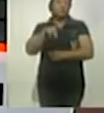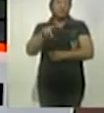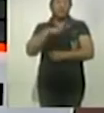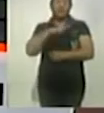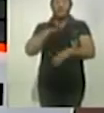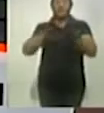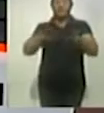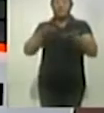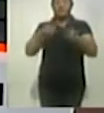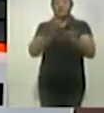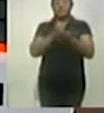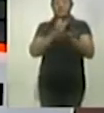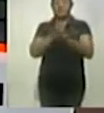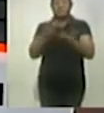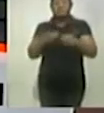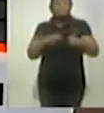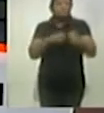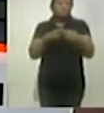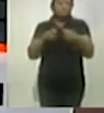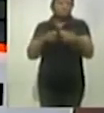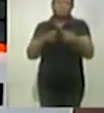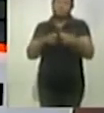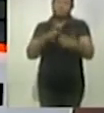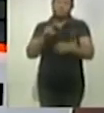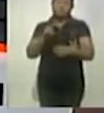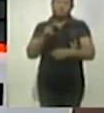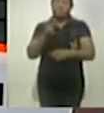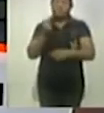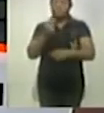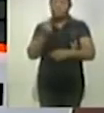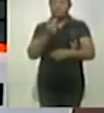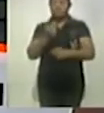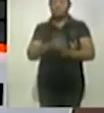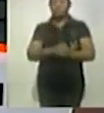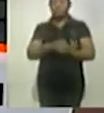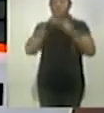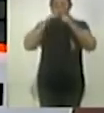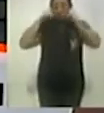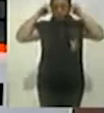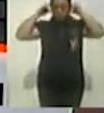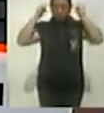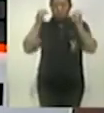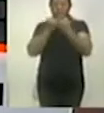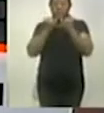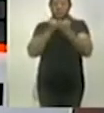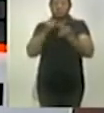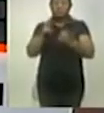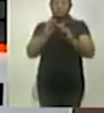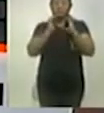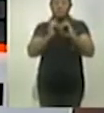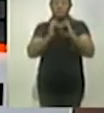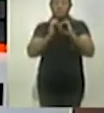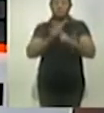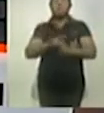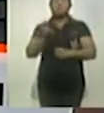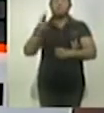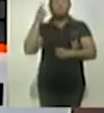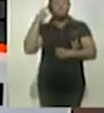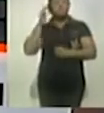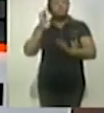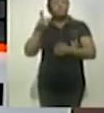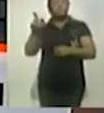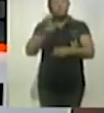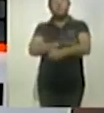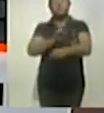las ansias, la ansiedad, bueno pues hay que hacerlo con nuestros cubrebocas y demás y por supuesto ya lo escuchábamos con el